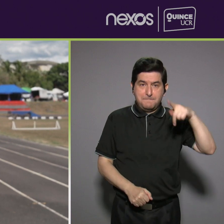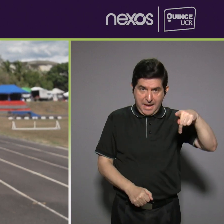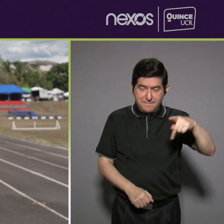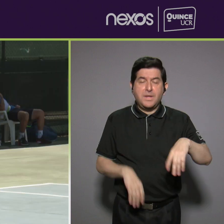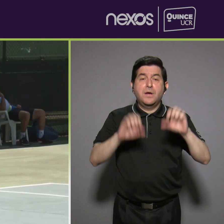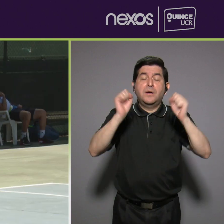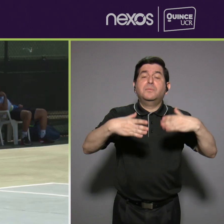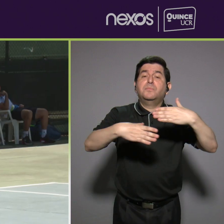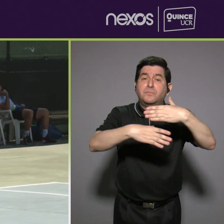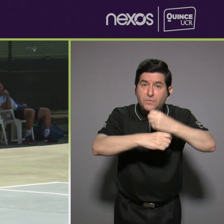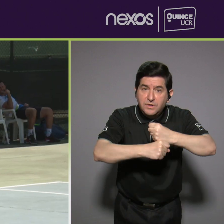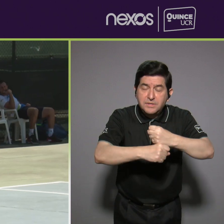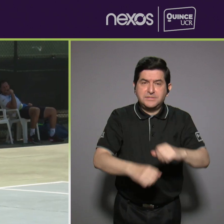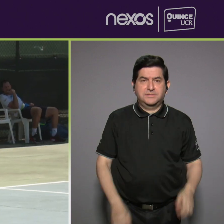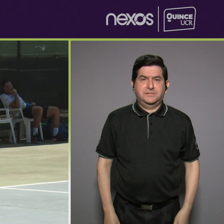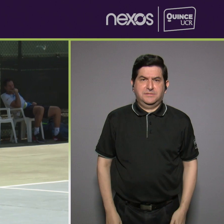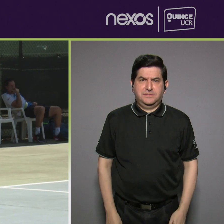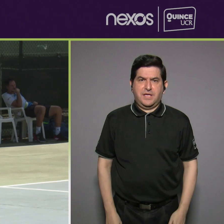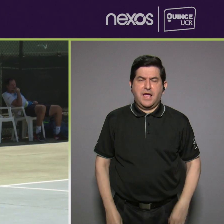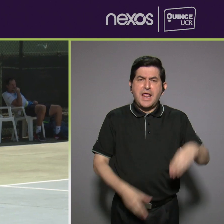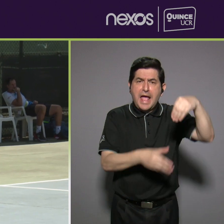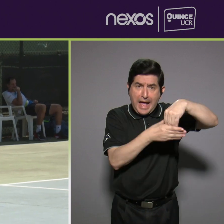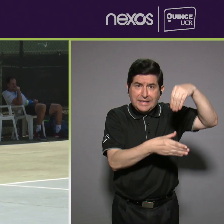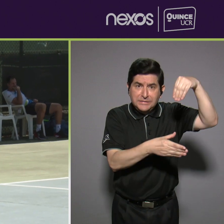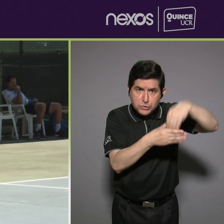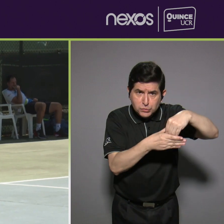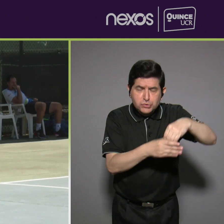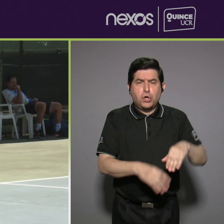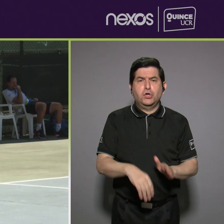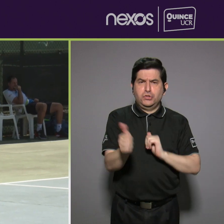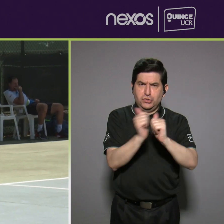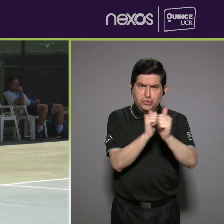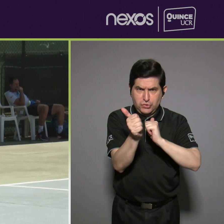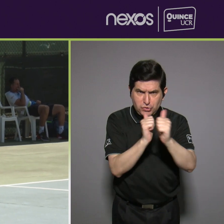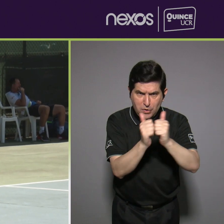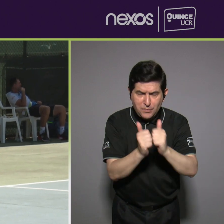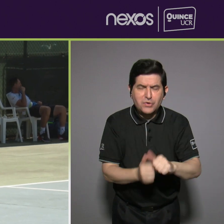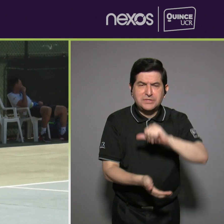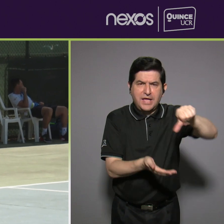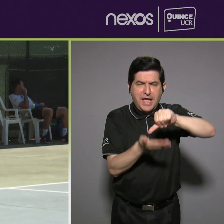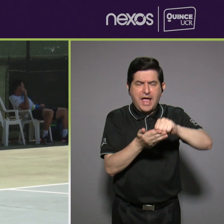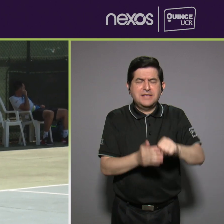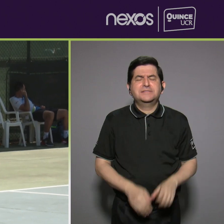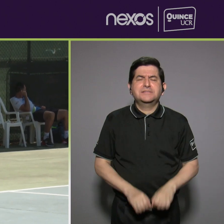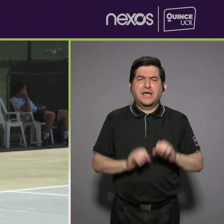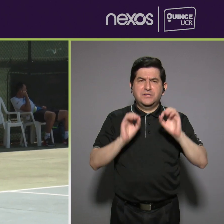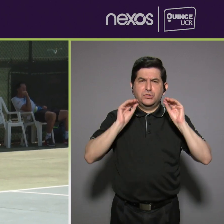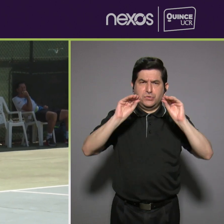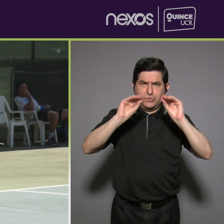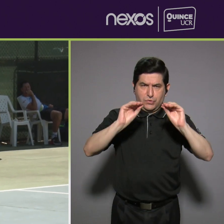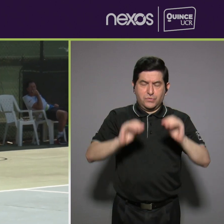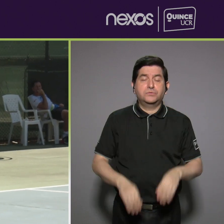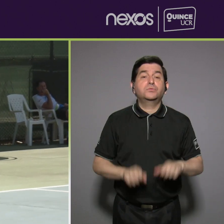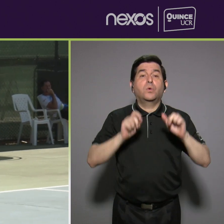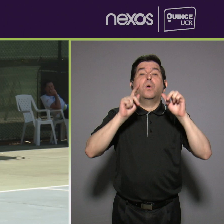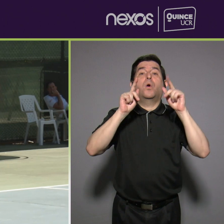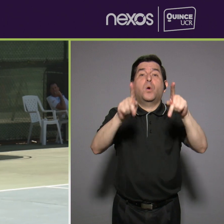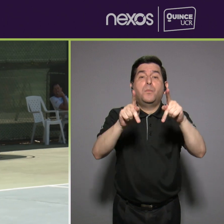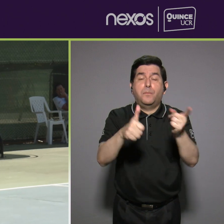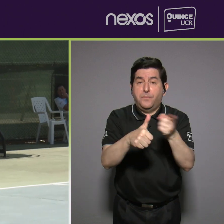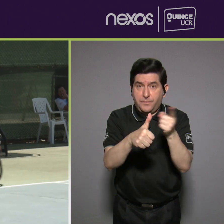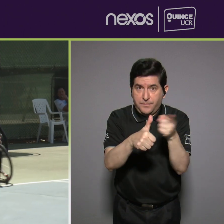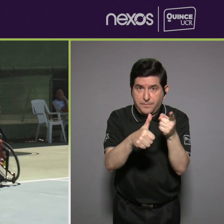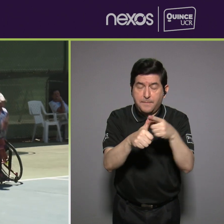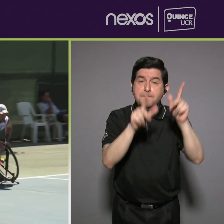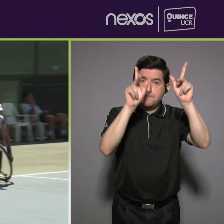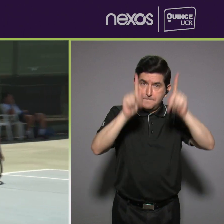realizar inclusión, deporte inclusivo en los centros educativos. Y creemos que también va a ser una oportunidad, primero, de